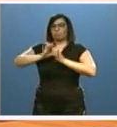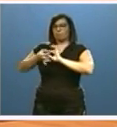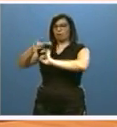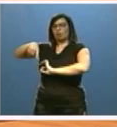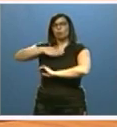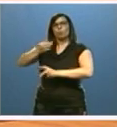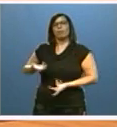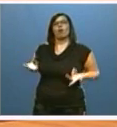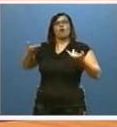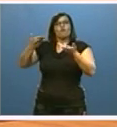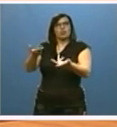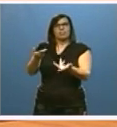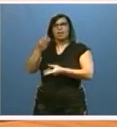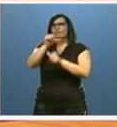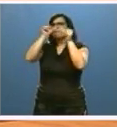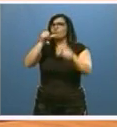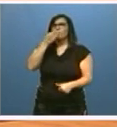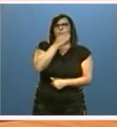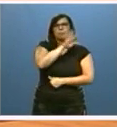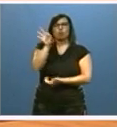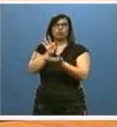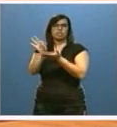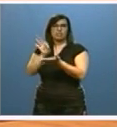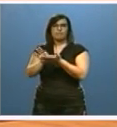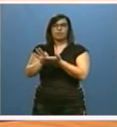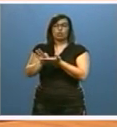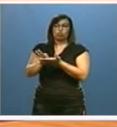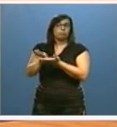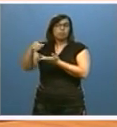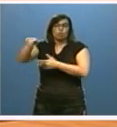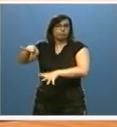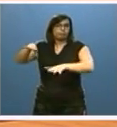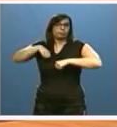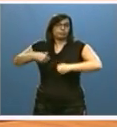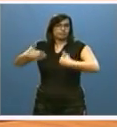prestar de la forma más eficiente los servicios que las leyes les encomiendan.